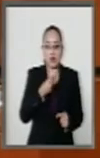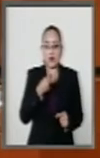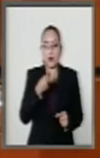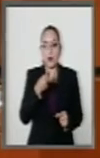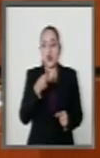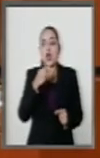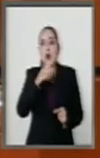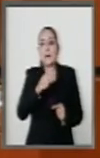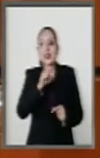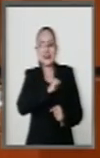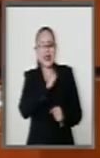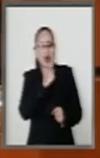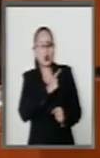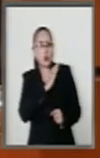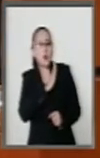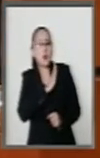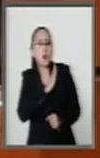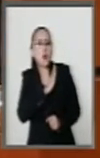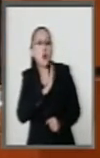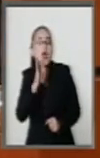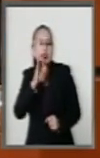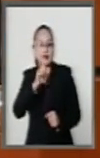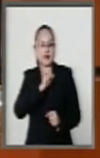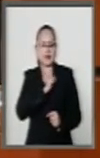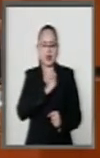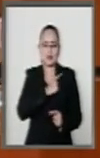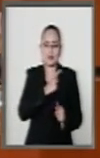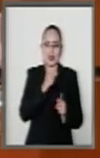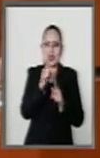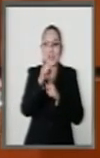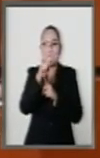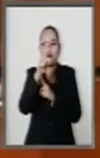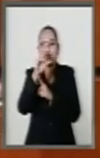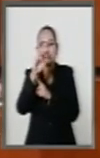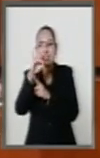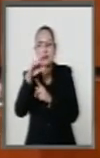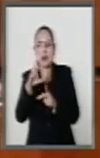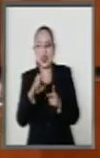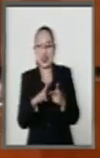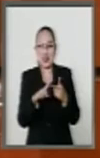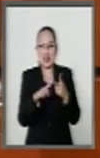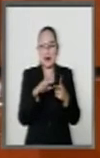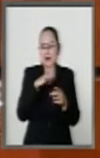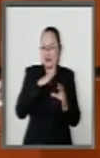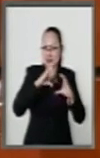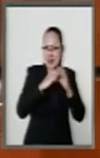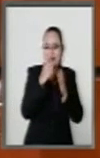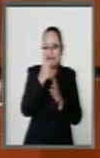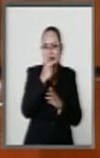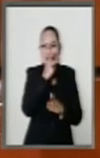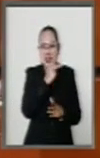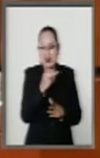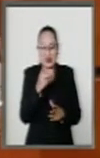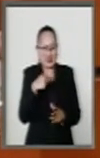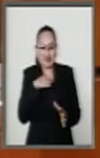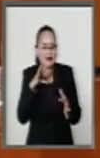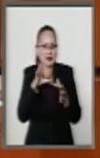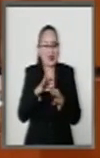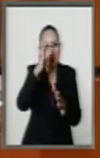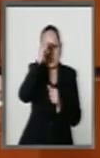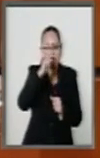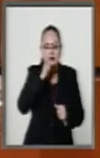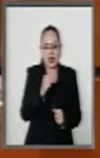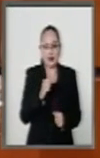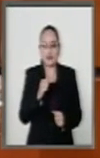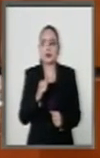de salud, posible de salud. Miren, no hay más de 27 centros penitenciarios en donde puedan estar